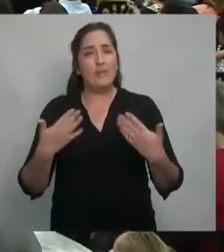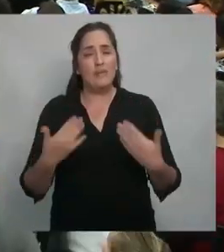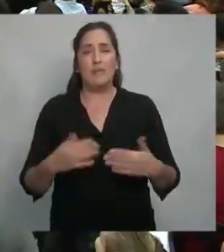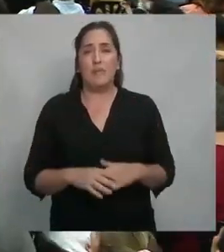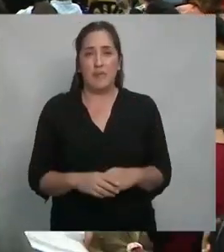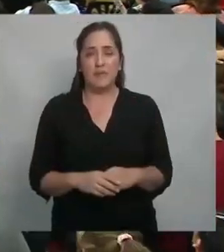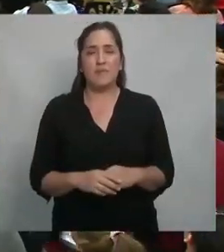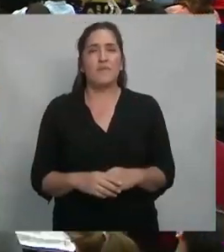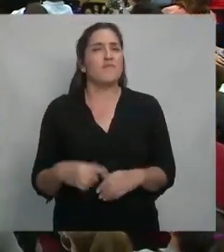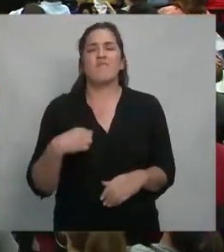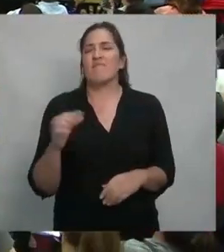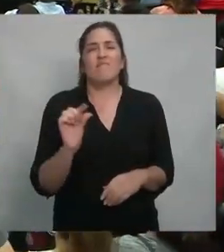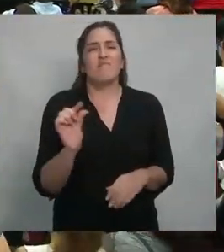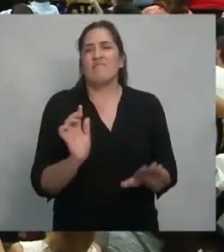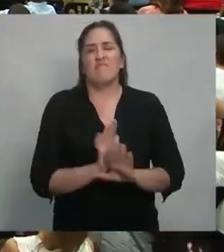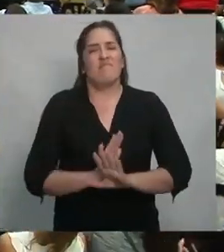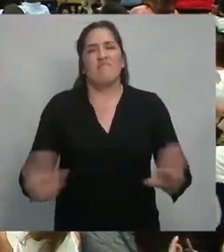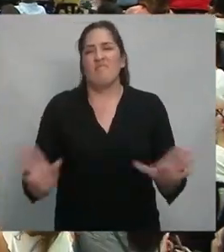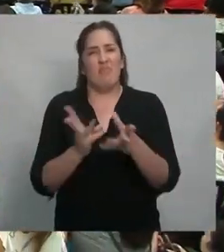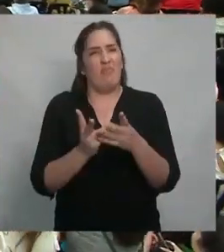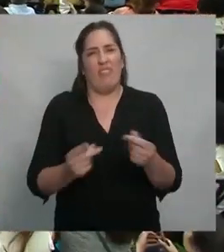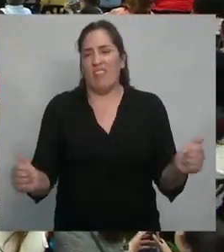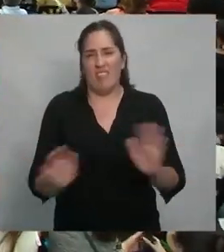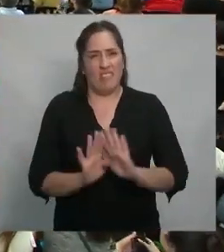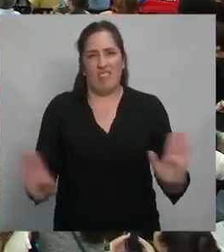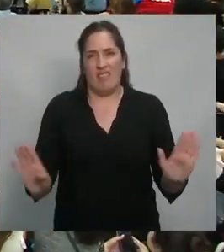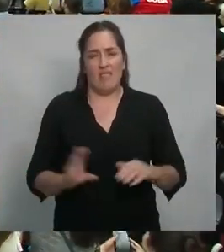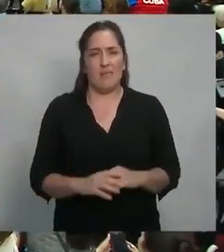quería y para finalizar